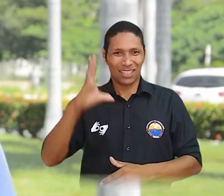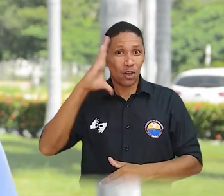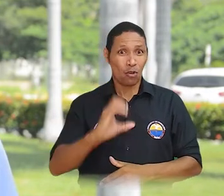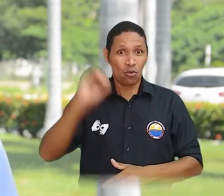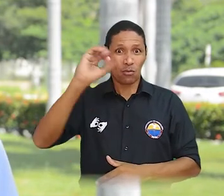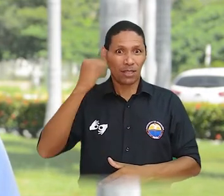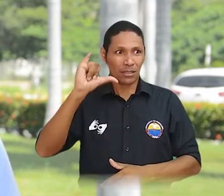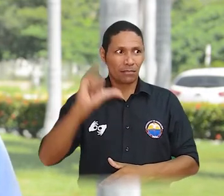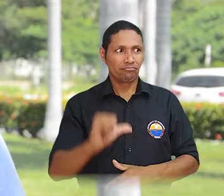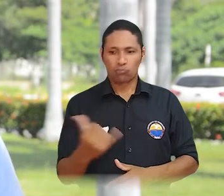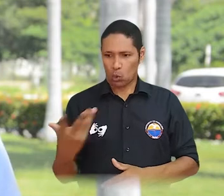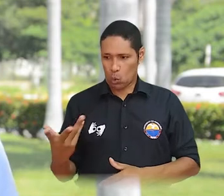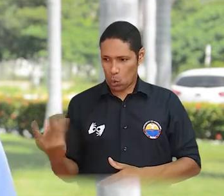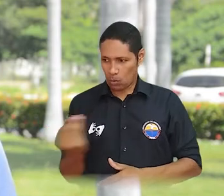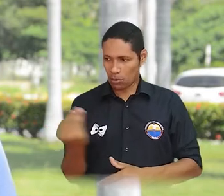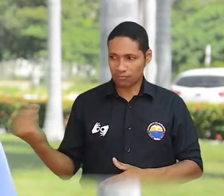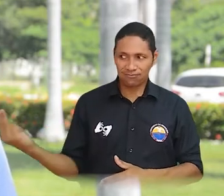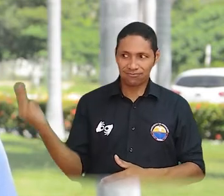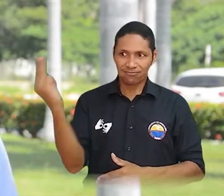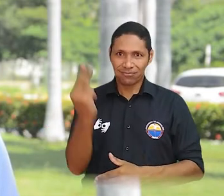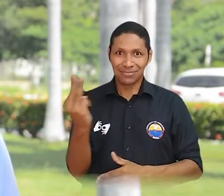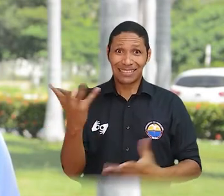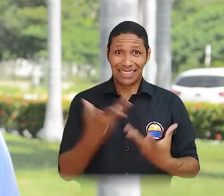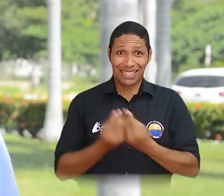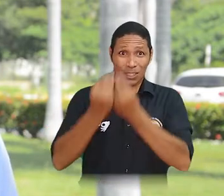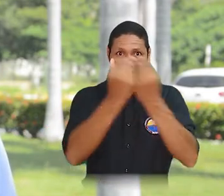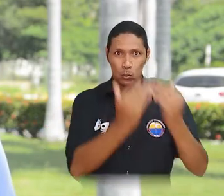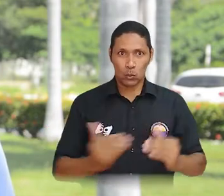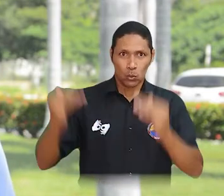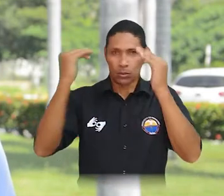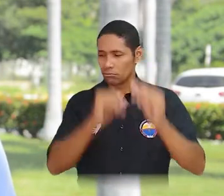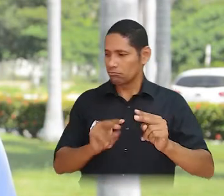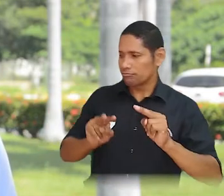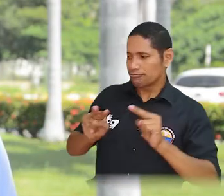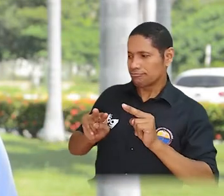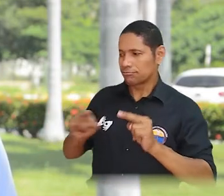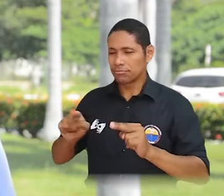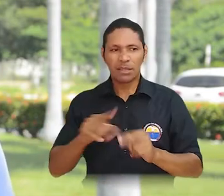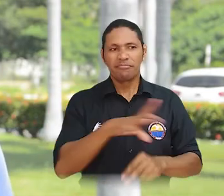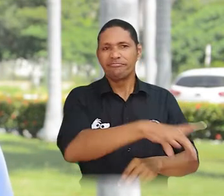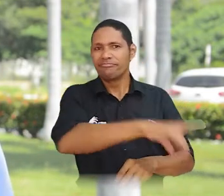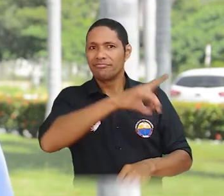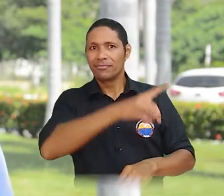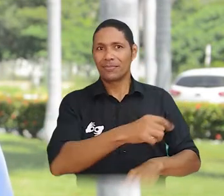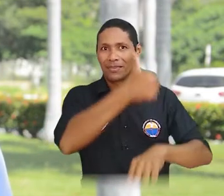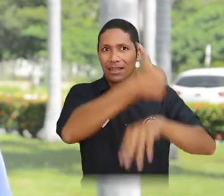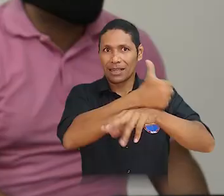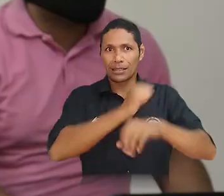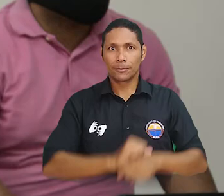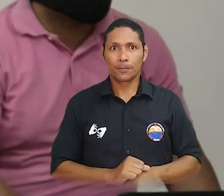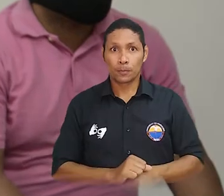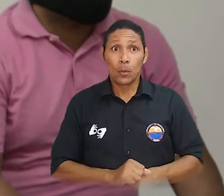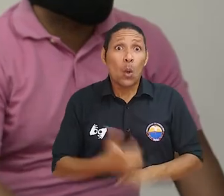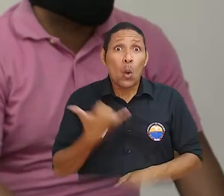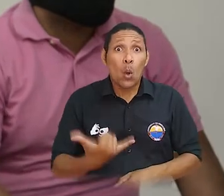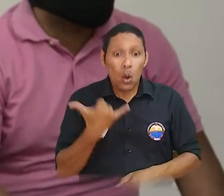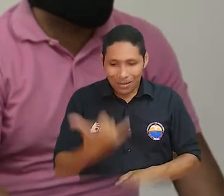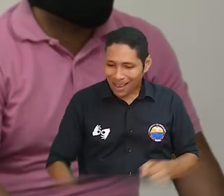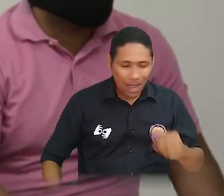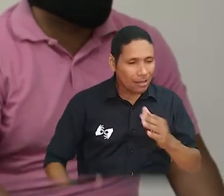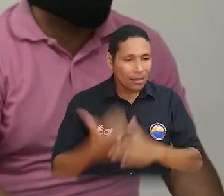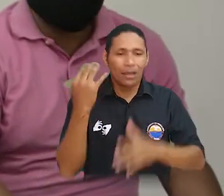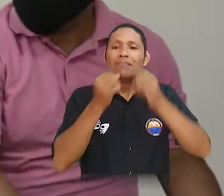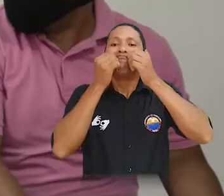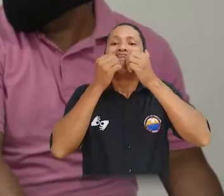22 de octubre, desde las 8 de la mañana hasta las 6 de la tarde, se realice la consulta electrónica. Y el lunes